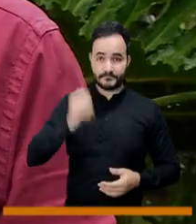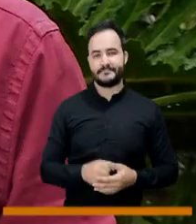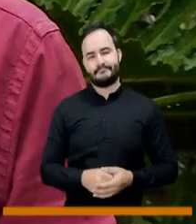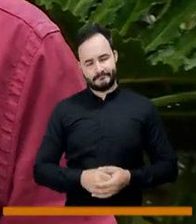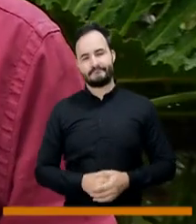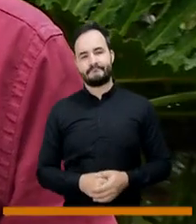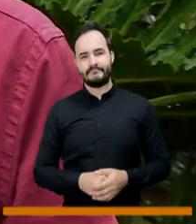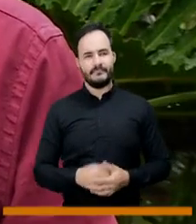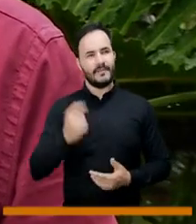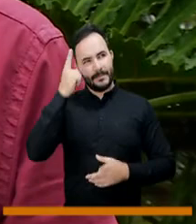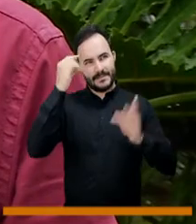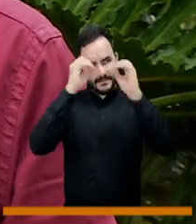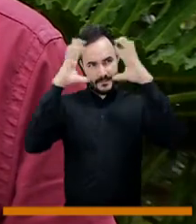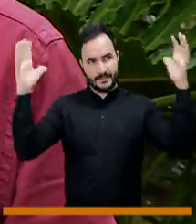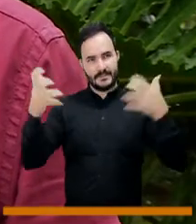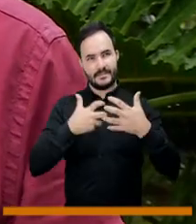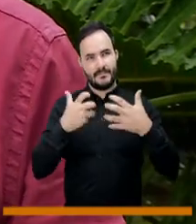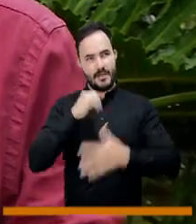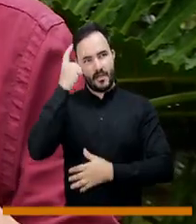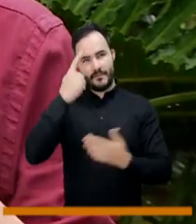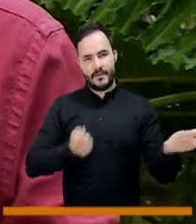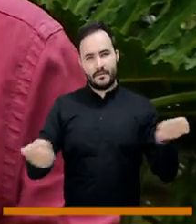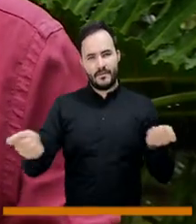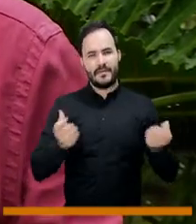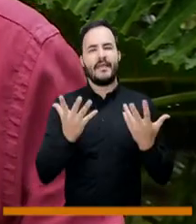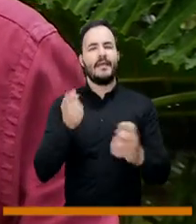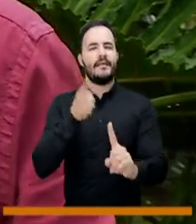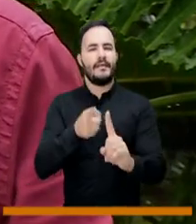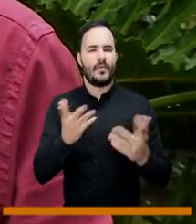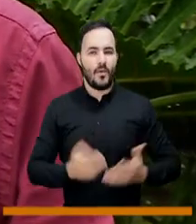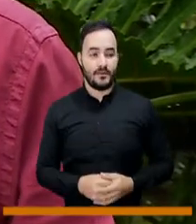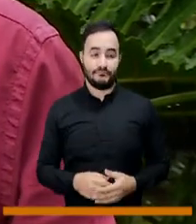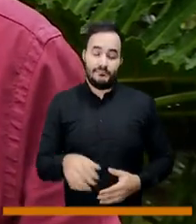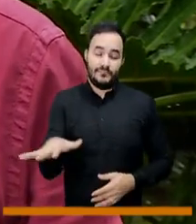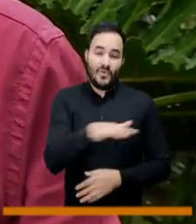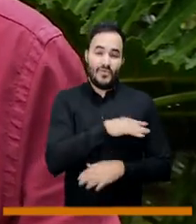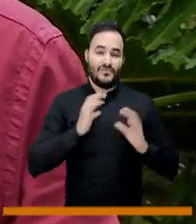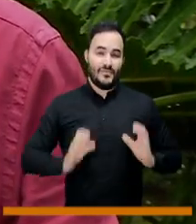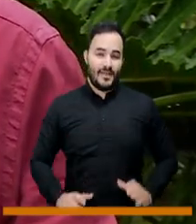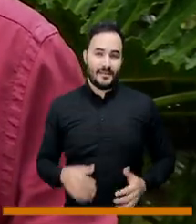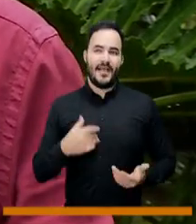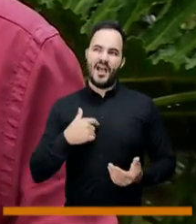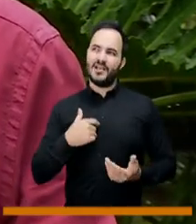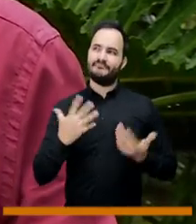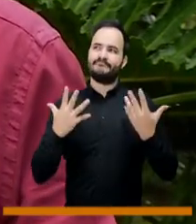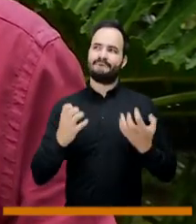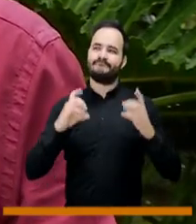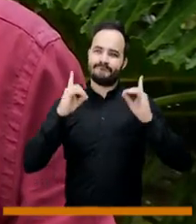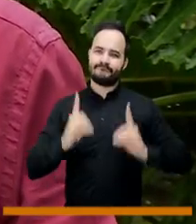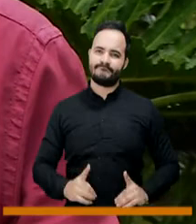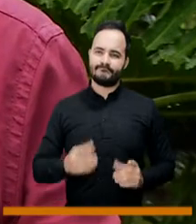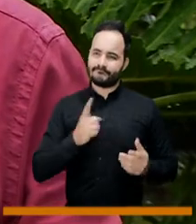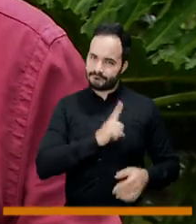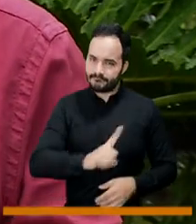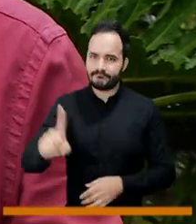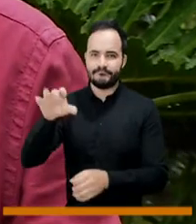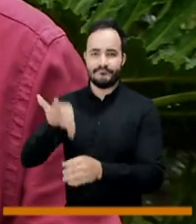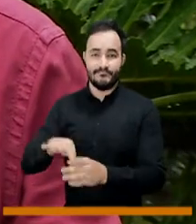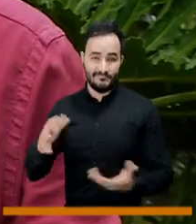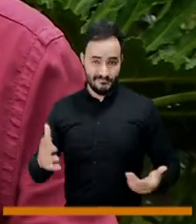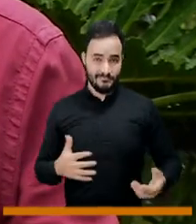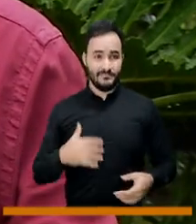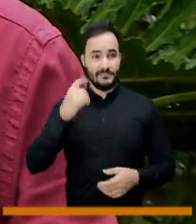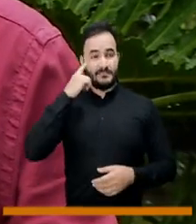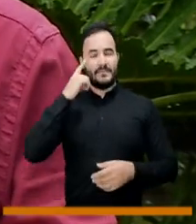Nosotros, ¿qué gobierno queremos? Es decir, nosotros vamos a tener la ciudadanía, la posibilidad, cada uno de nosotros, de una